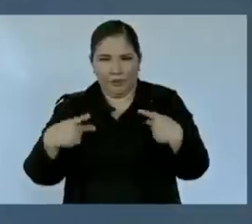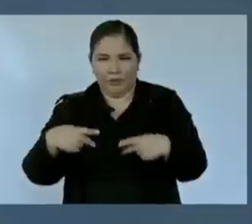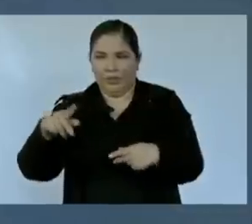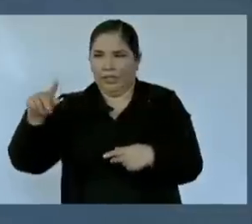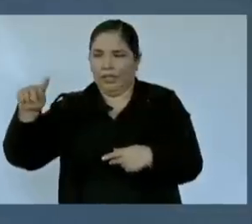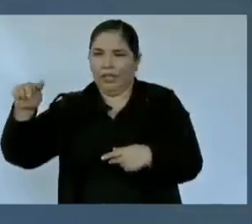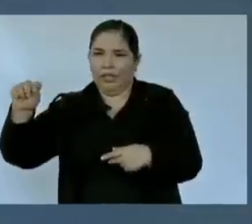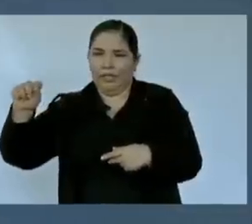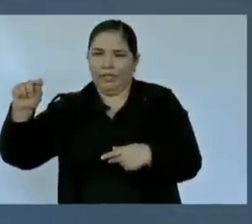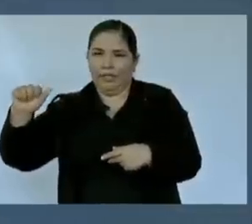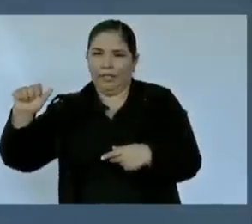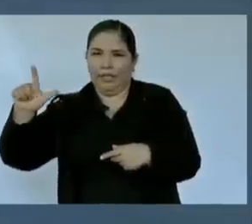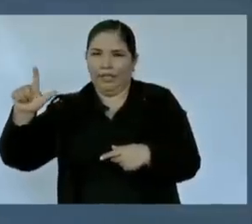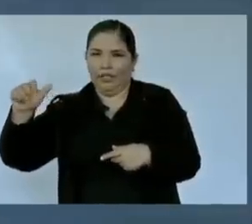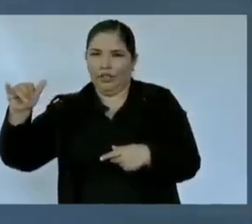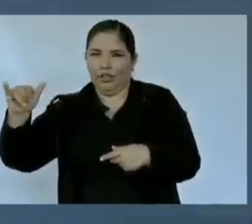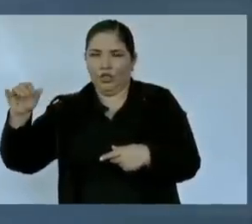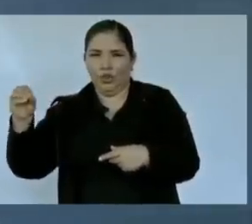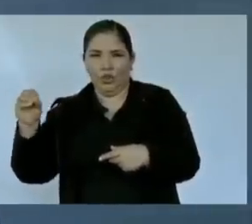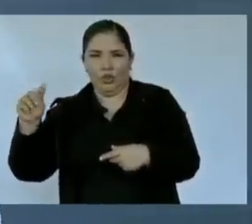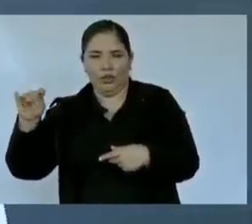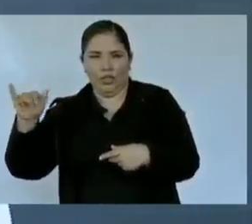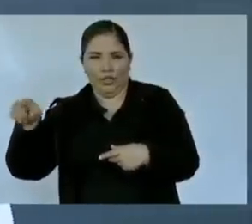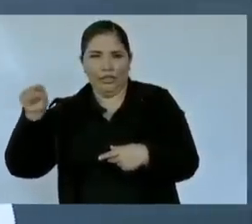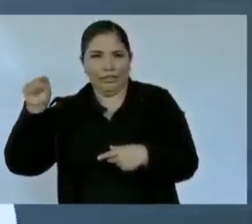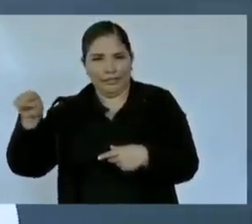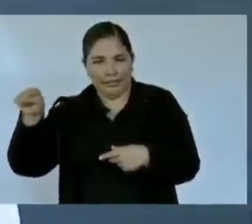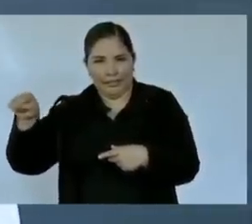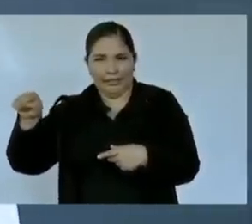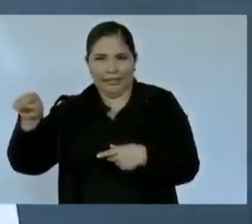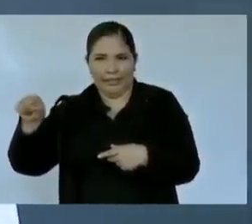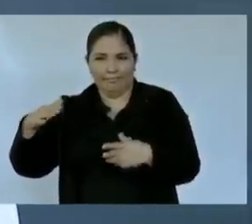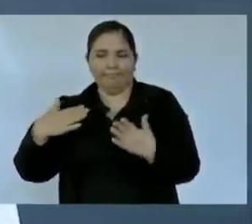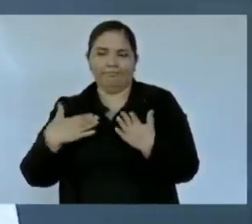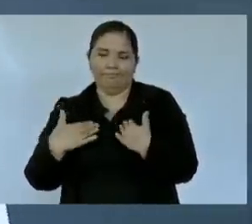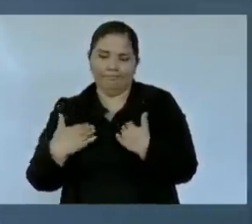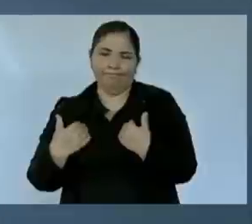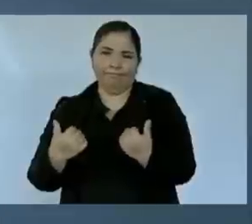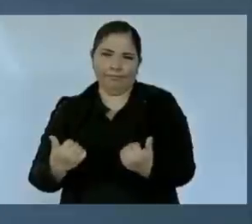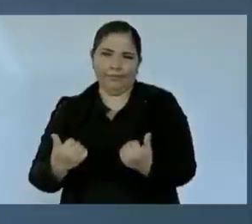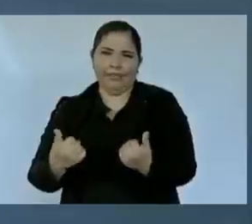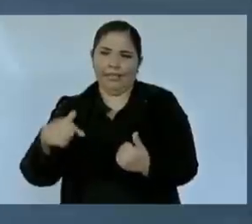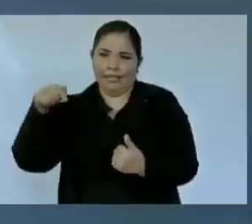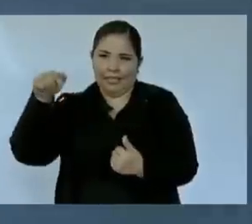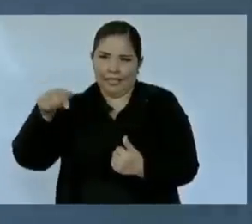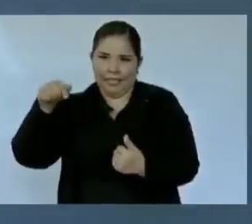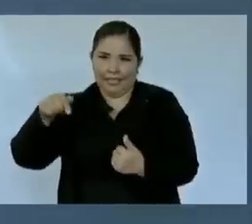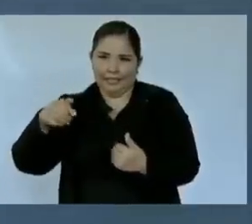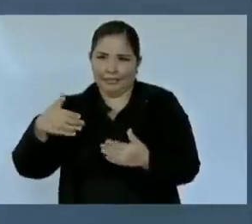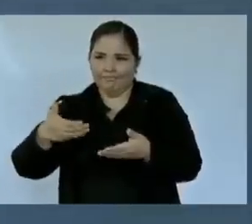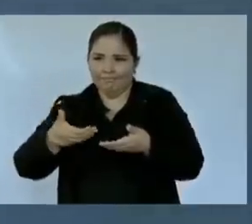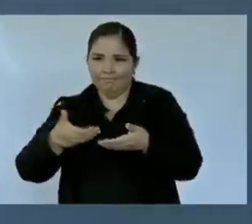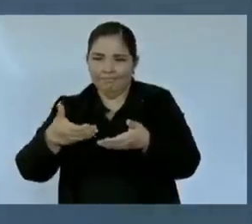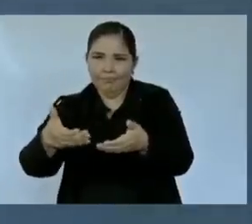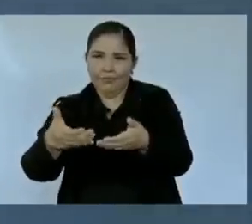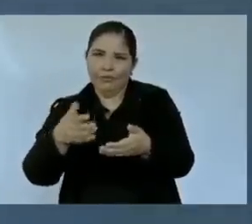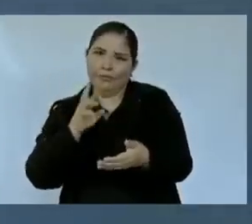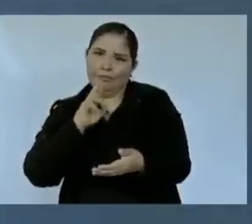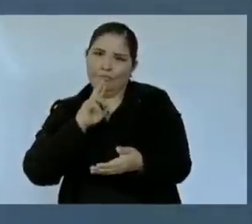está comprendiendo de que esta era la mejor opción.